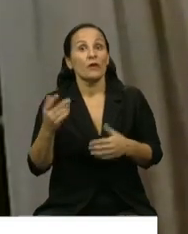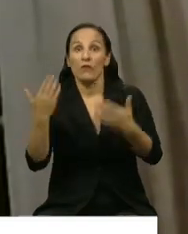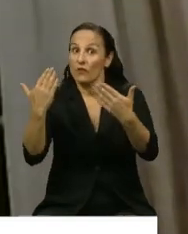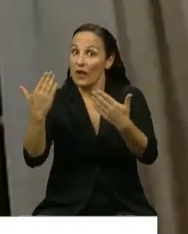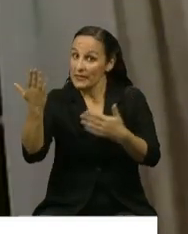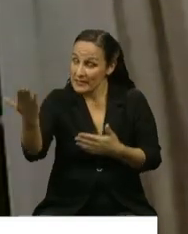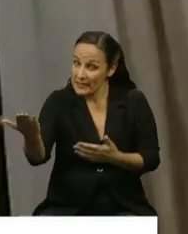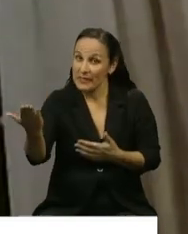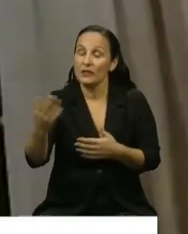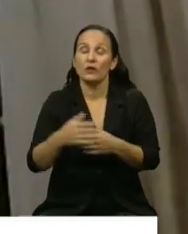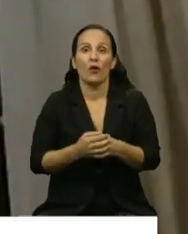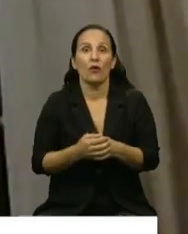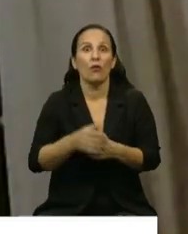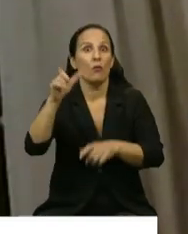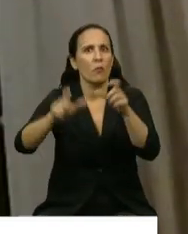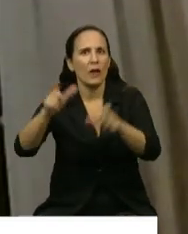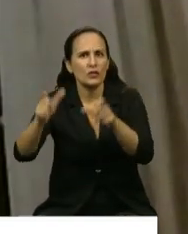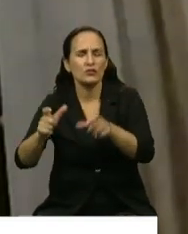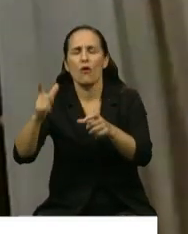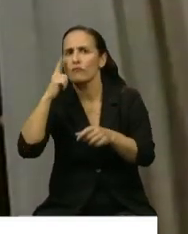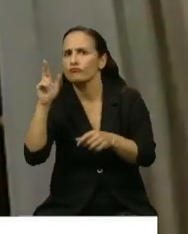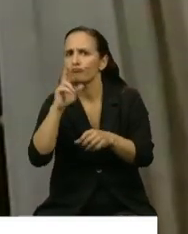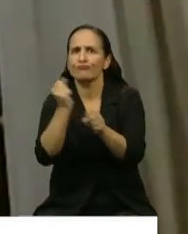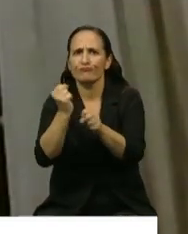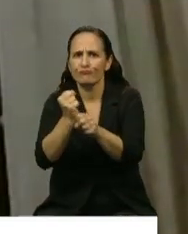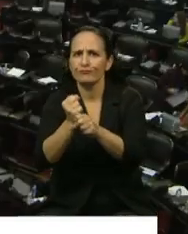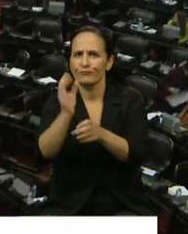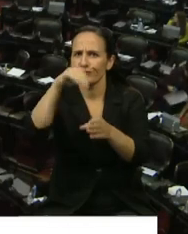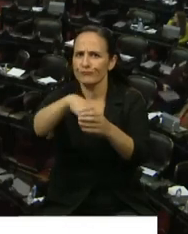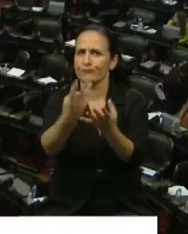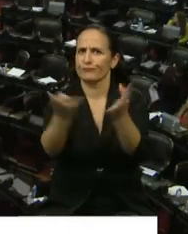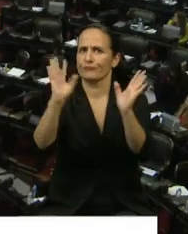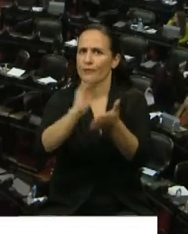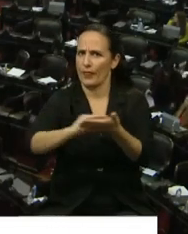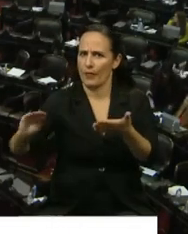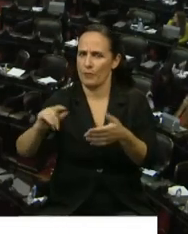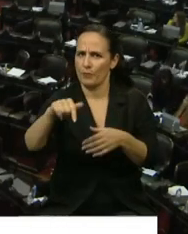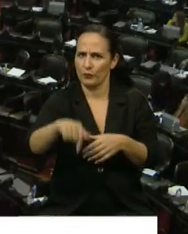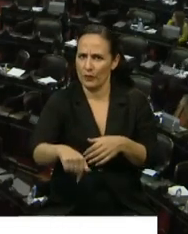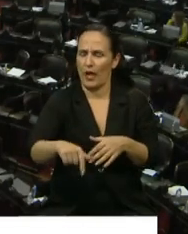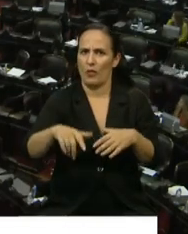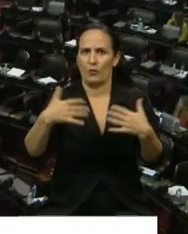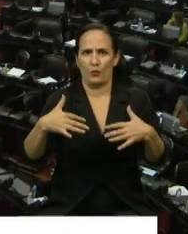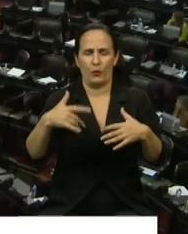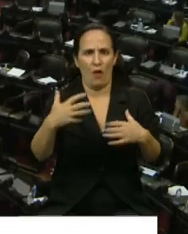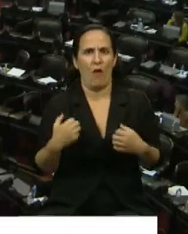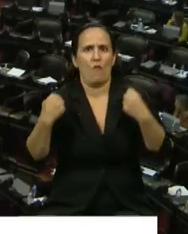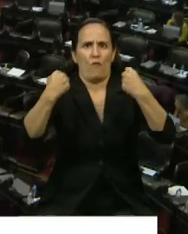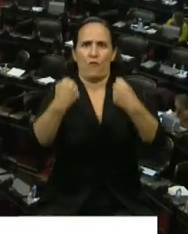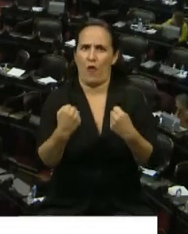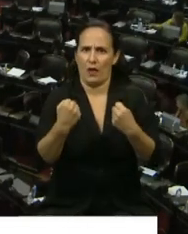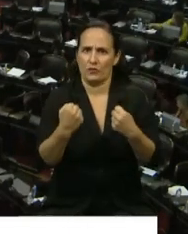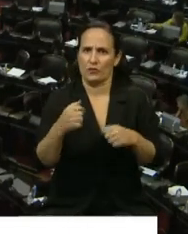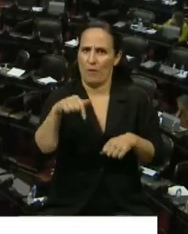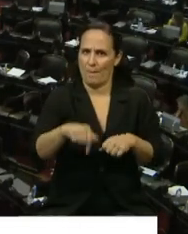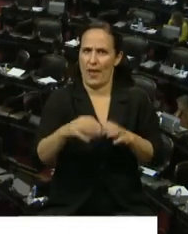reconocer a los trabajadores y trabajadoras de la Cámara de Diputados de la Nación en este enorme esfuerzo para llevar adelante